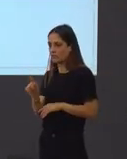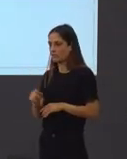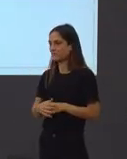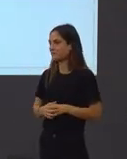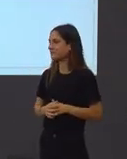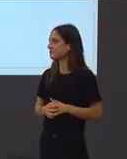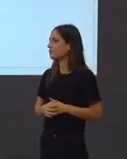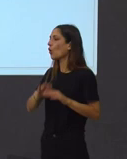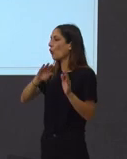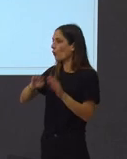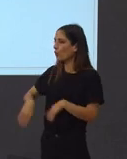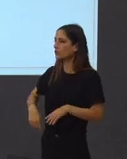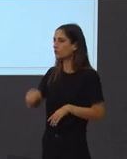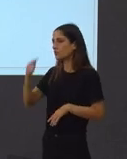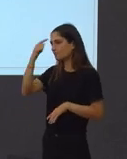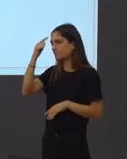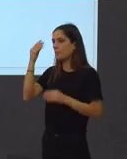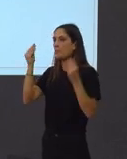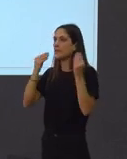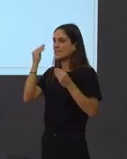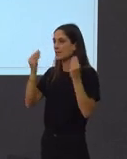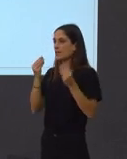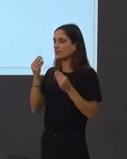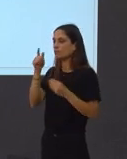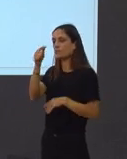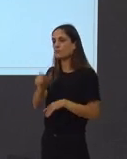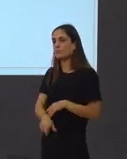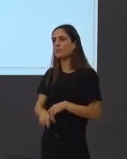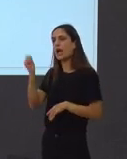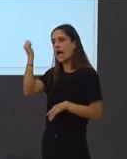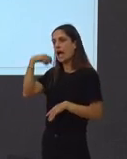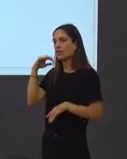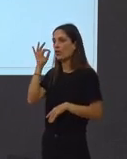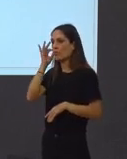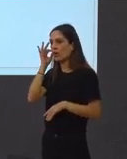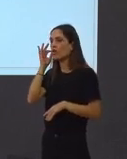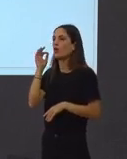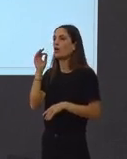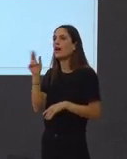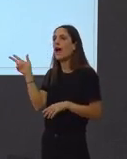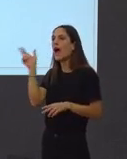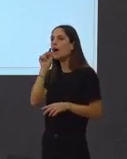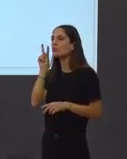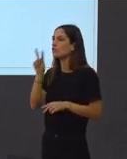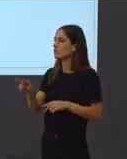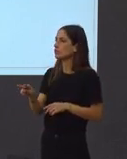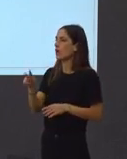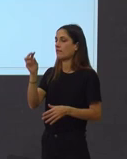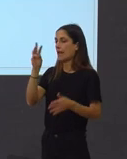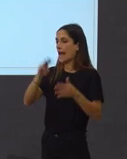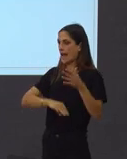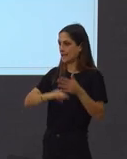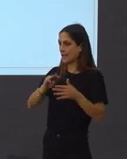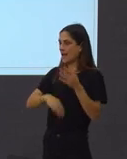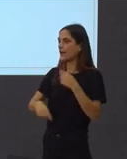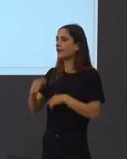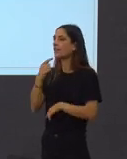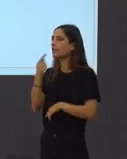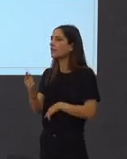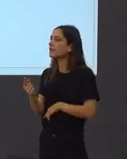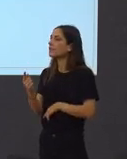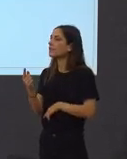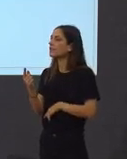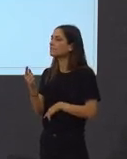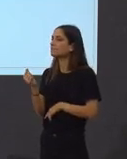unha reflexión dunha antropóloga audiovisual española, catalana, que di eso na súa trase de